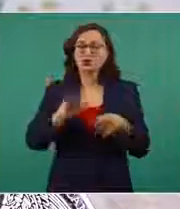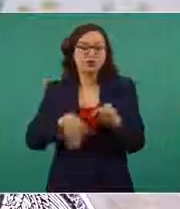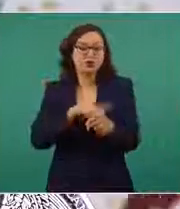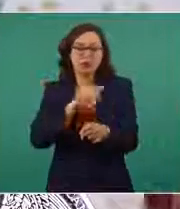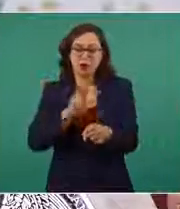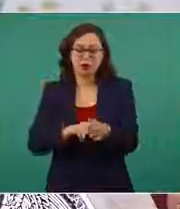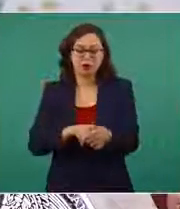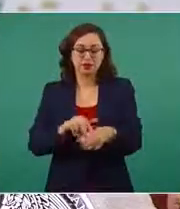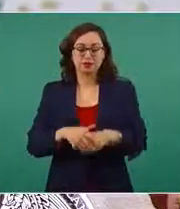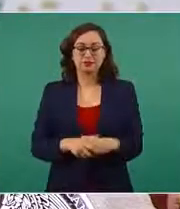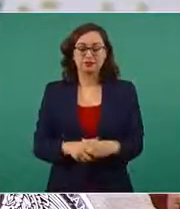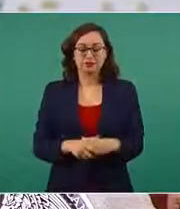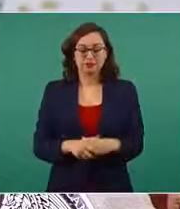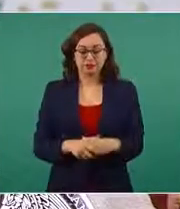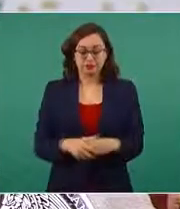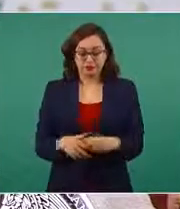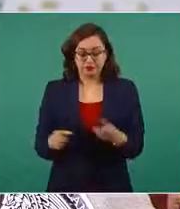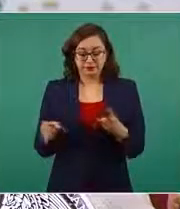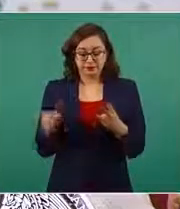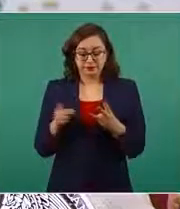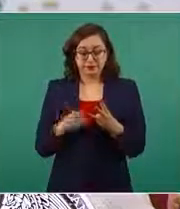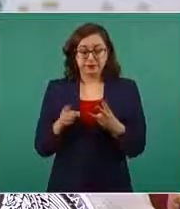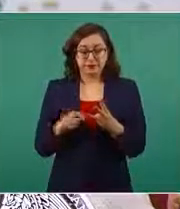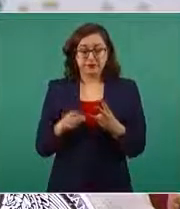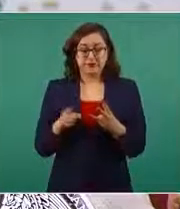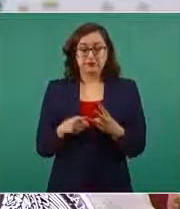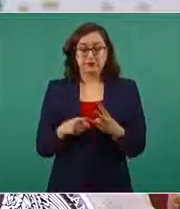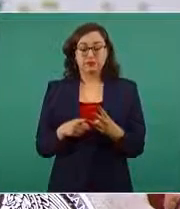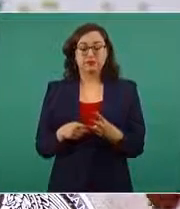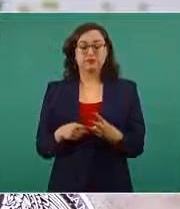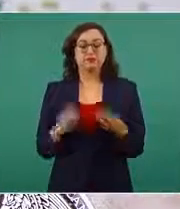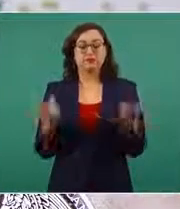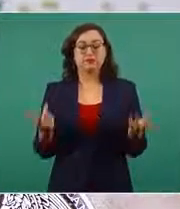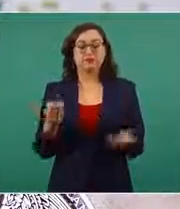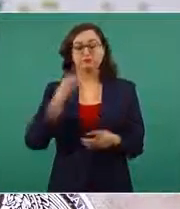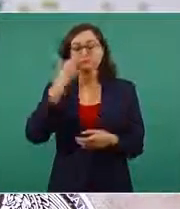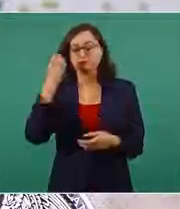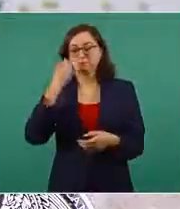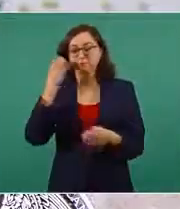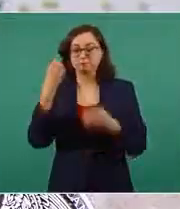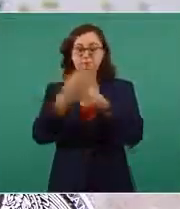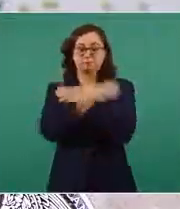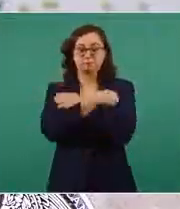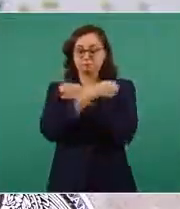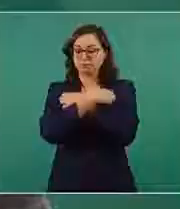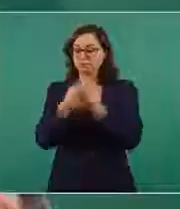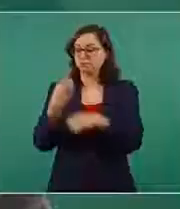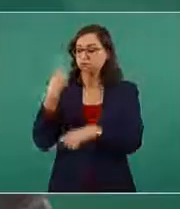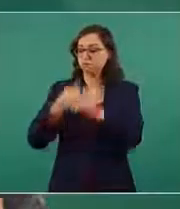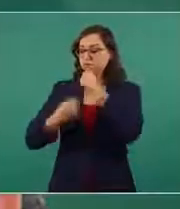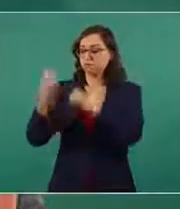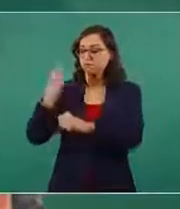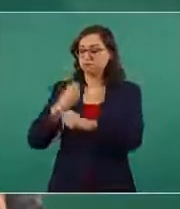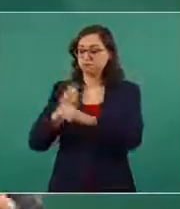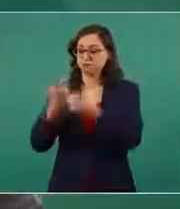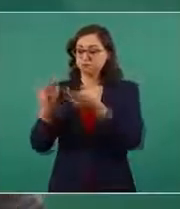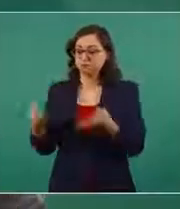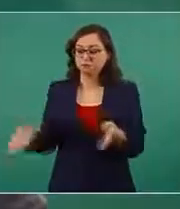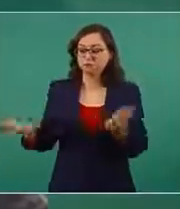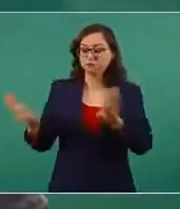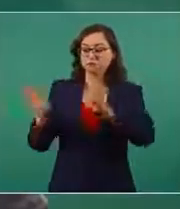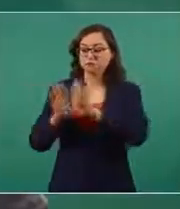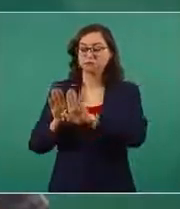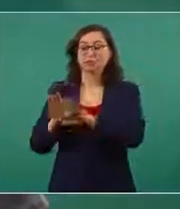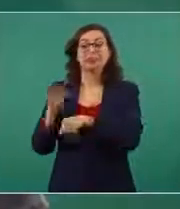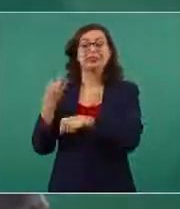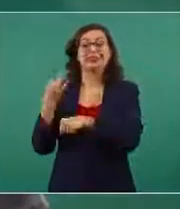La situación de la educación pública y su cierre temporal como una medida de control